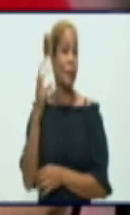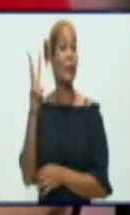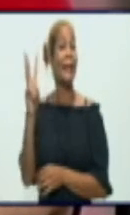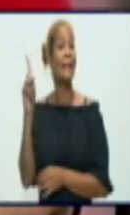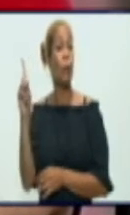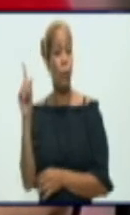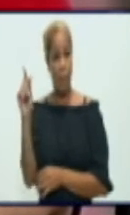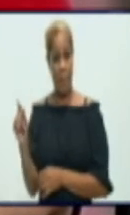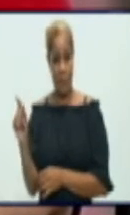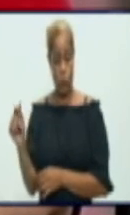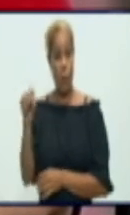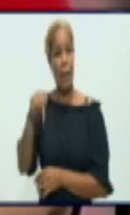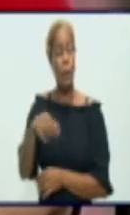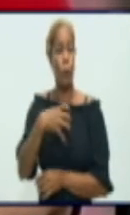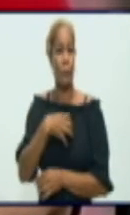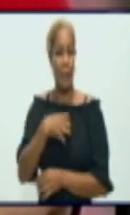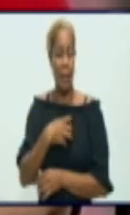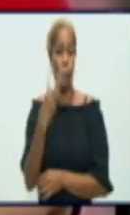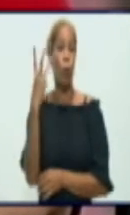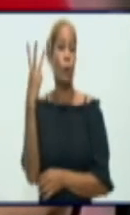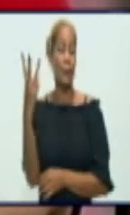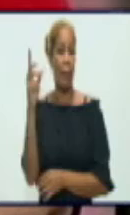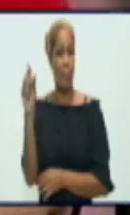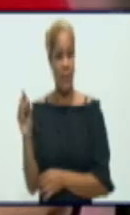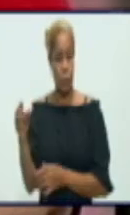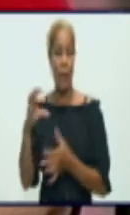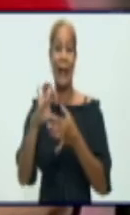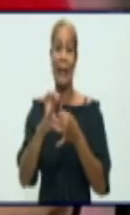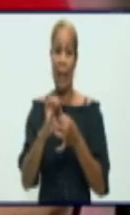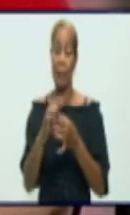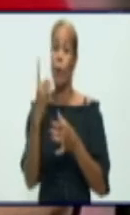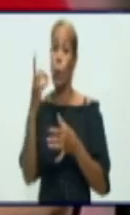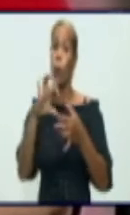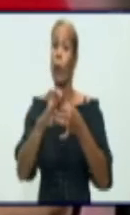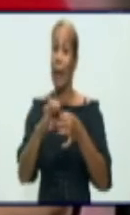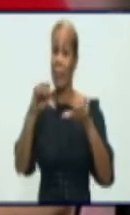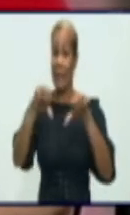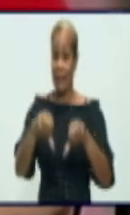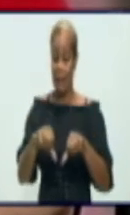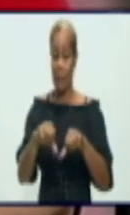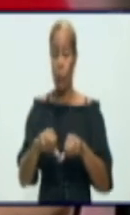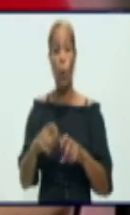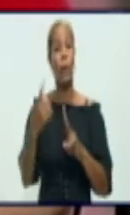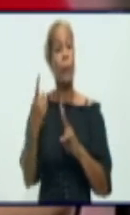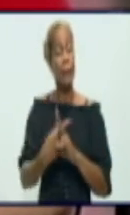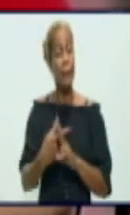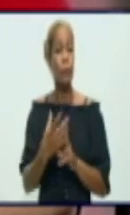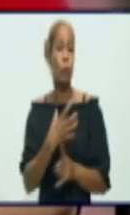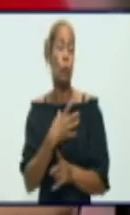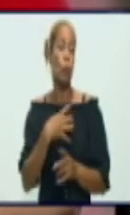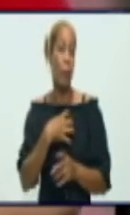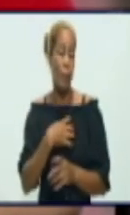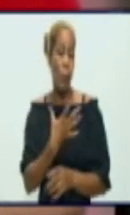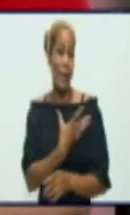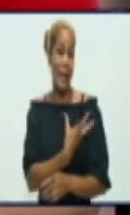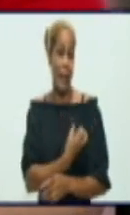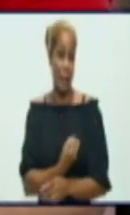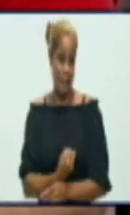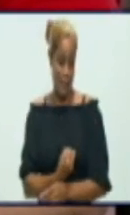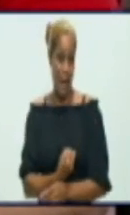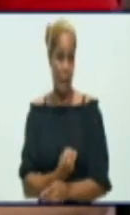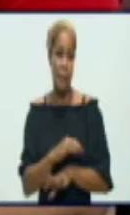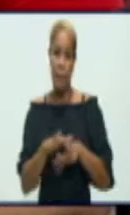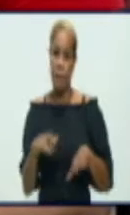y hoy tenemos 3 pacientes graves y un paciente crítico estable en los cuadros. Y tuvimos que lamentar el fallecimiento de 3